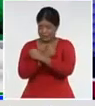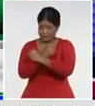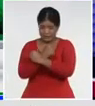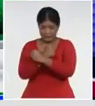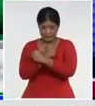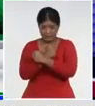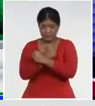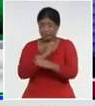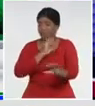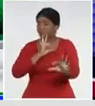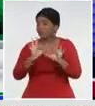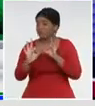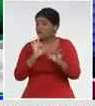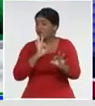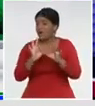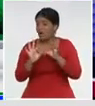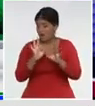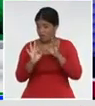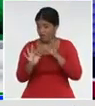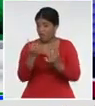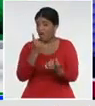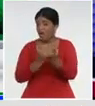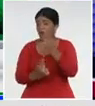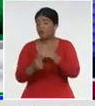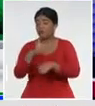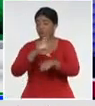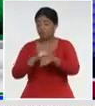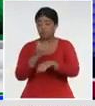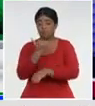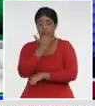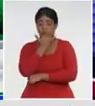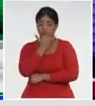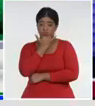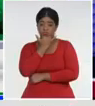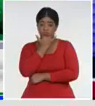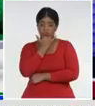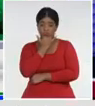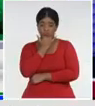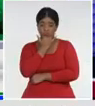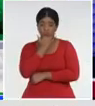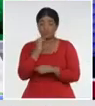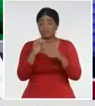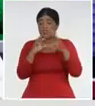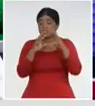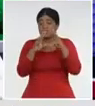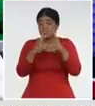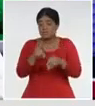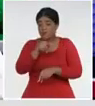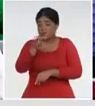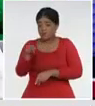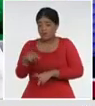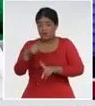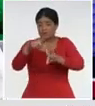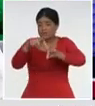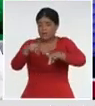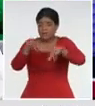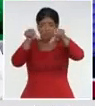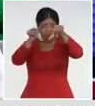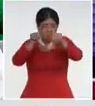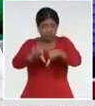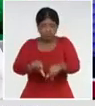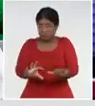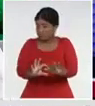con secuelas, un número, de ellos, la cifra, de casos, en terapia intensiva, de casos